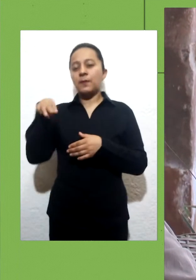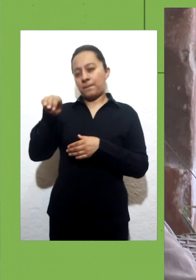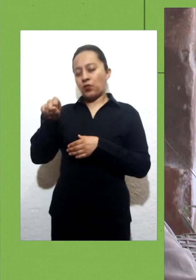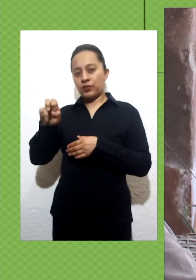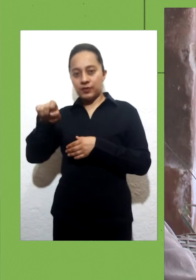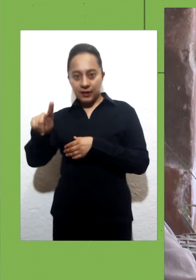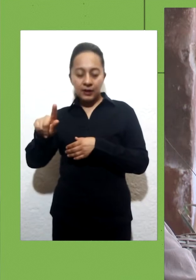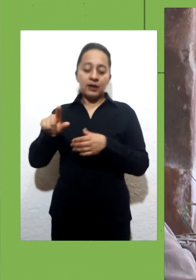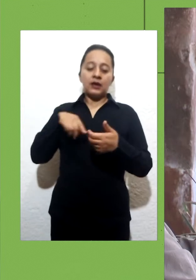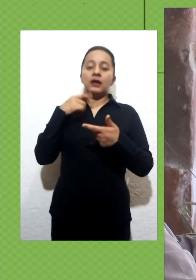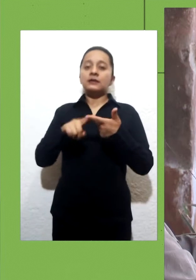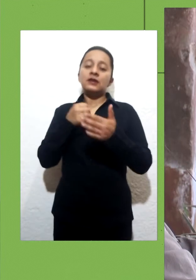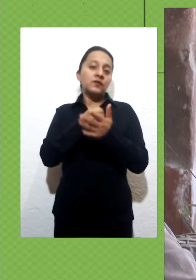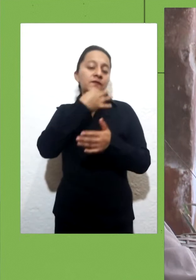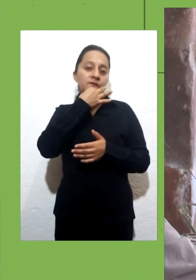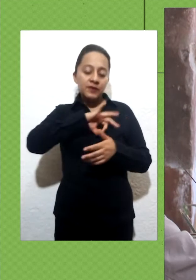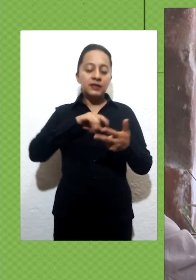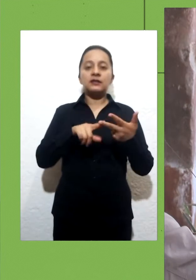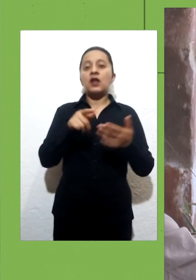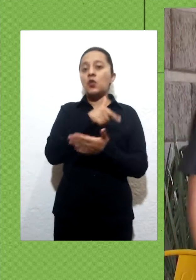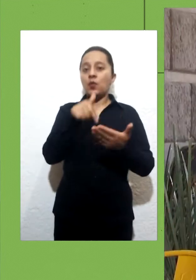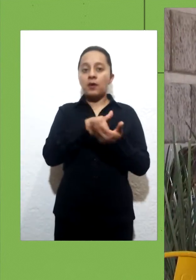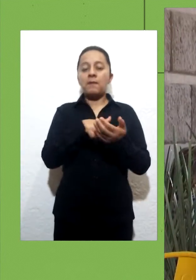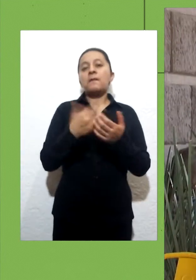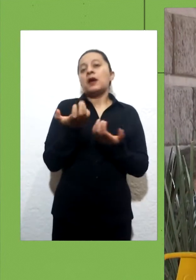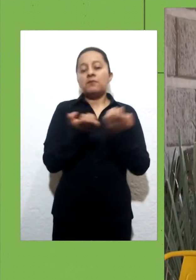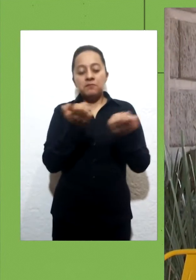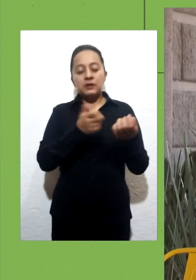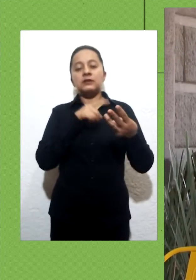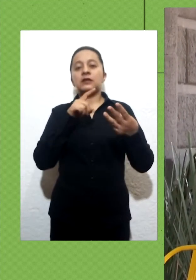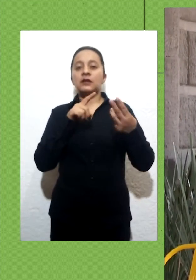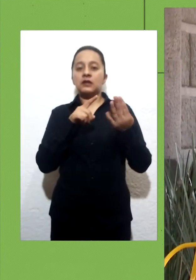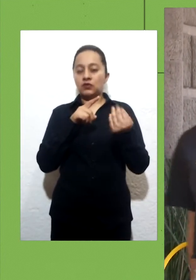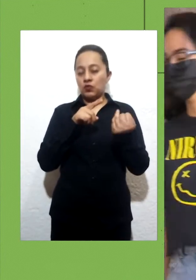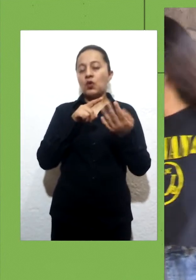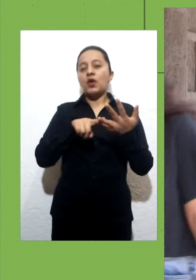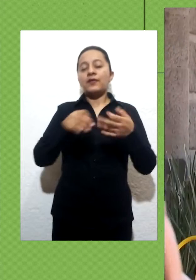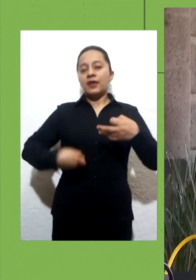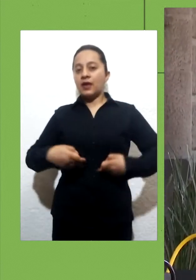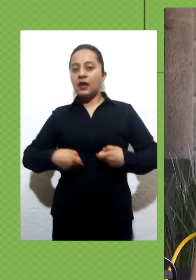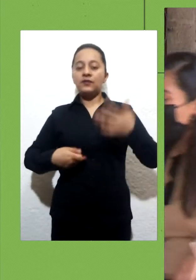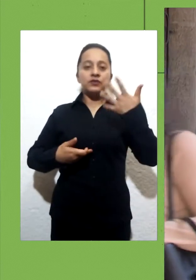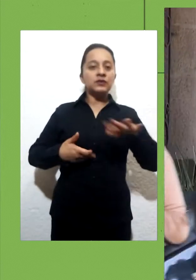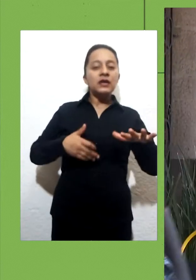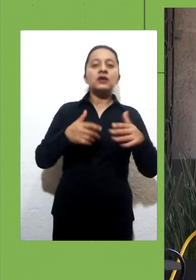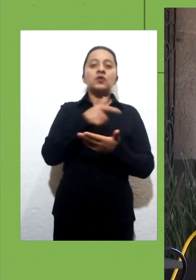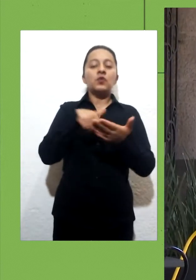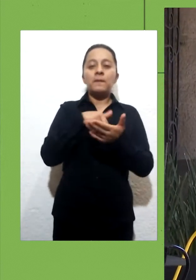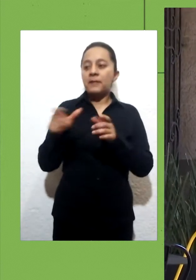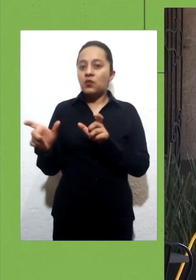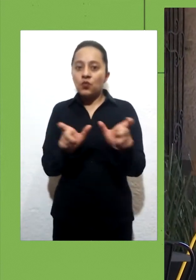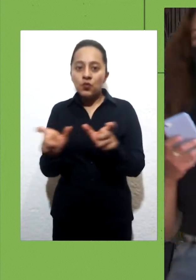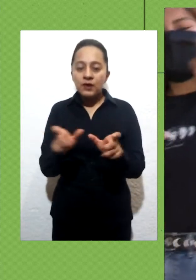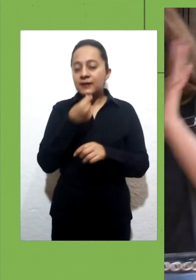salones de fiesta, gimnasios, teatros, estancias infantiles y guarderías del municipio de Querétaro a través de un apoyo directo en el pago